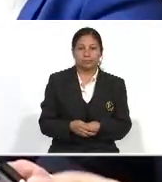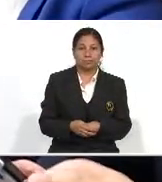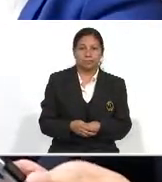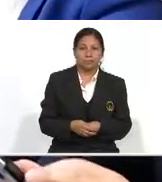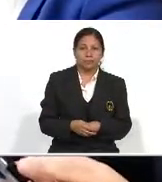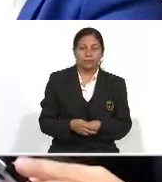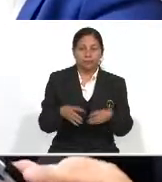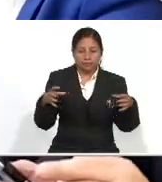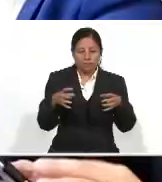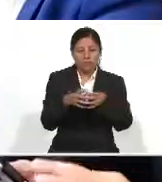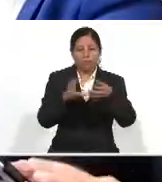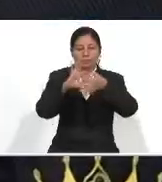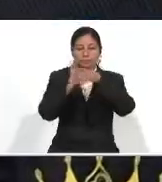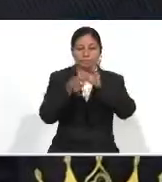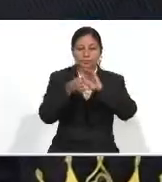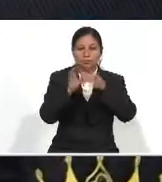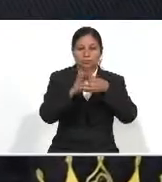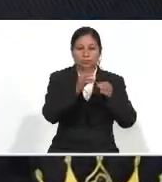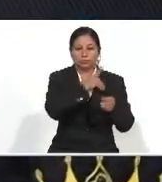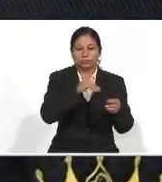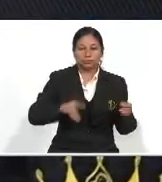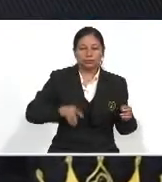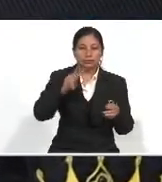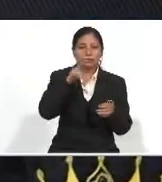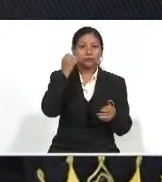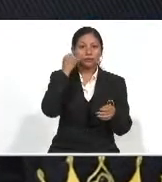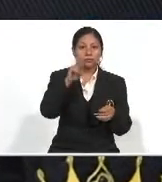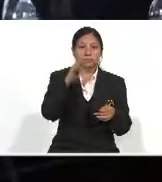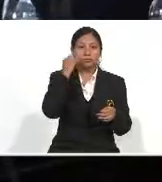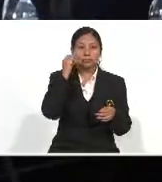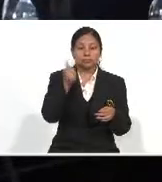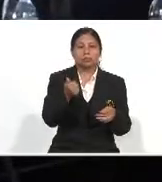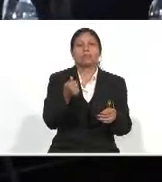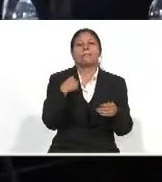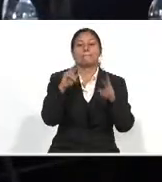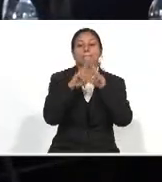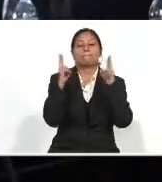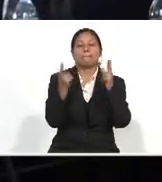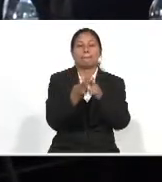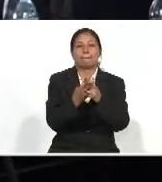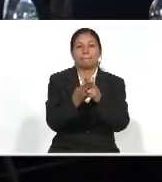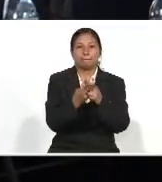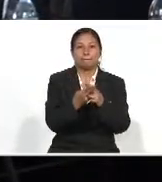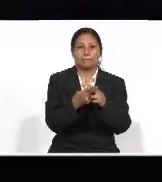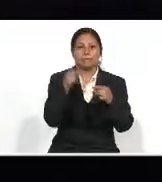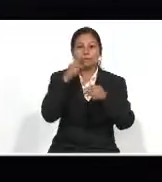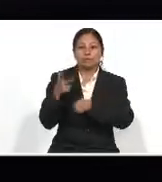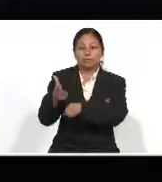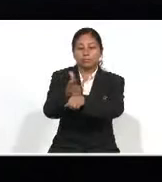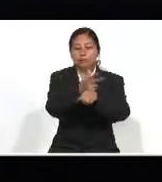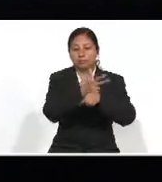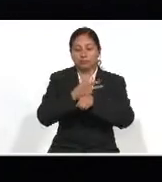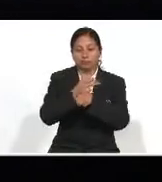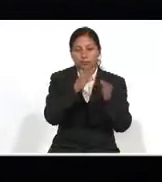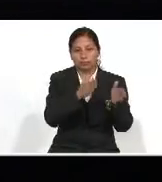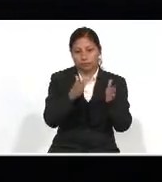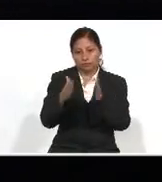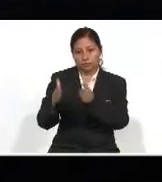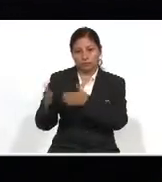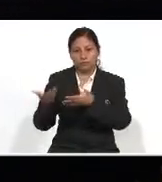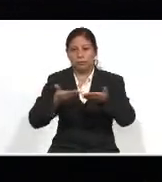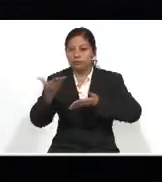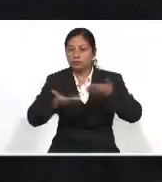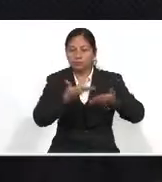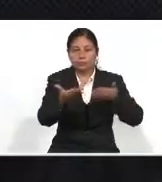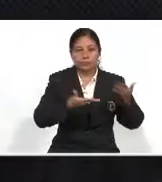La Comisión de Deportes, que preside la diputada Vivian Preciado Navarijo de UCN, se reunió con autoridades para fiscalizar los procesos de selección de servidores